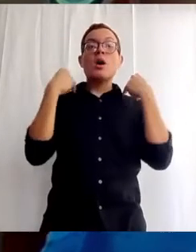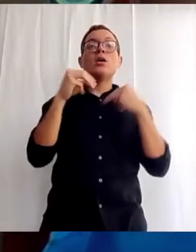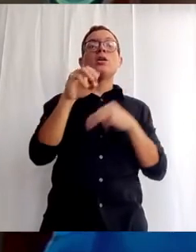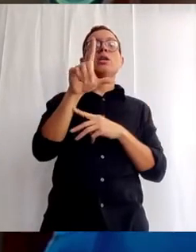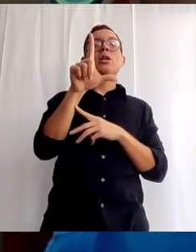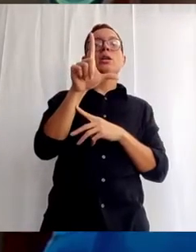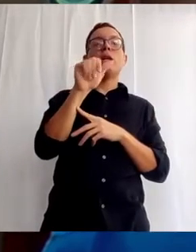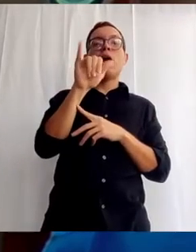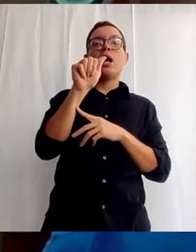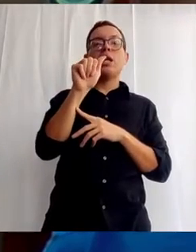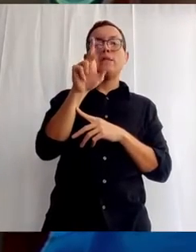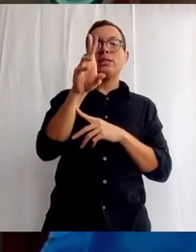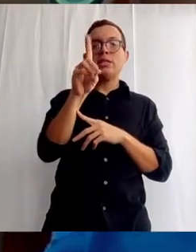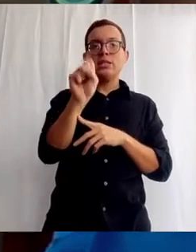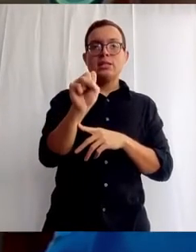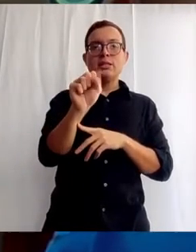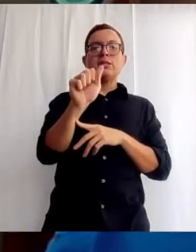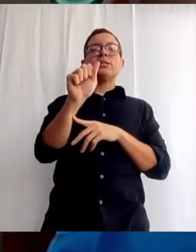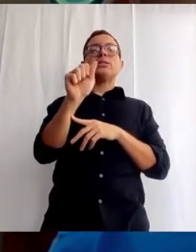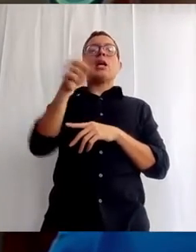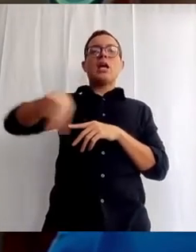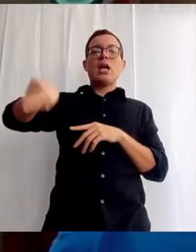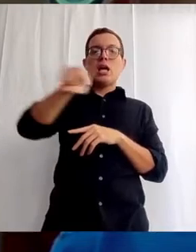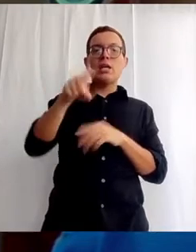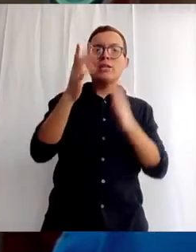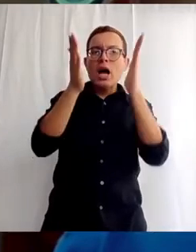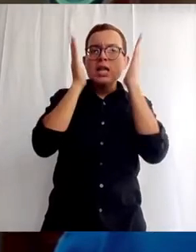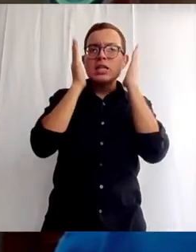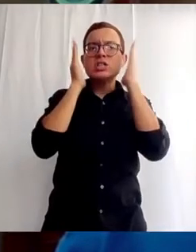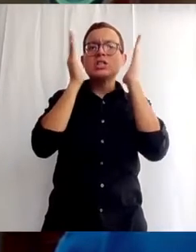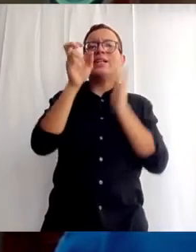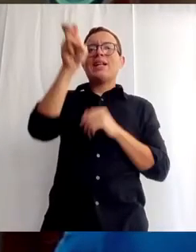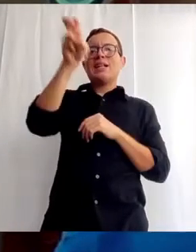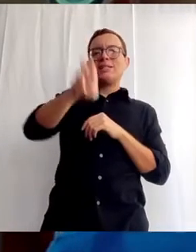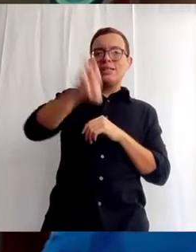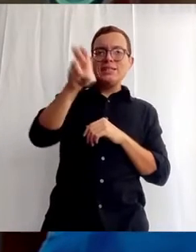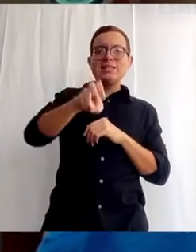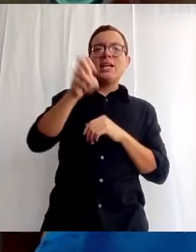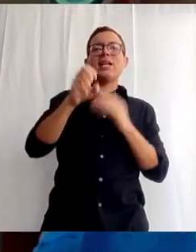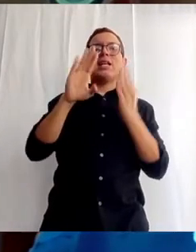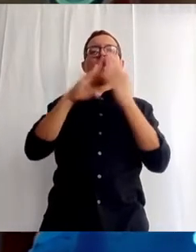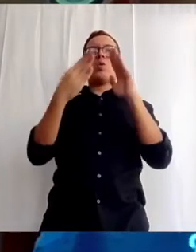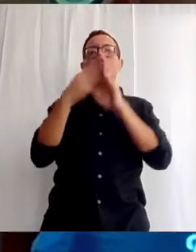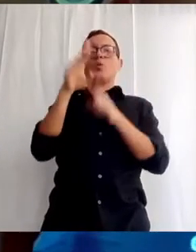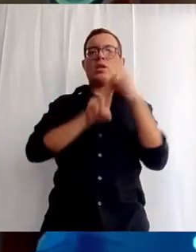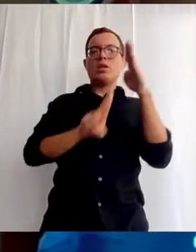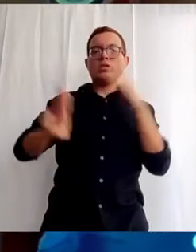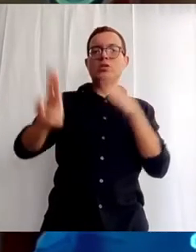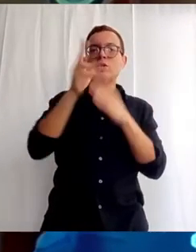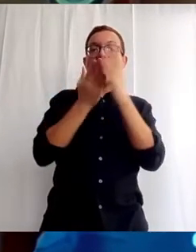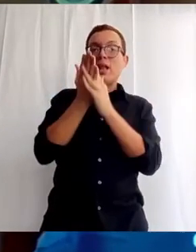Quintana, están atentos a las necesidades de nuestra comunidad universitaria a través de